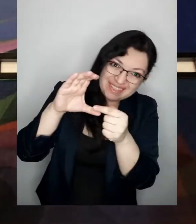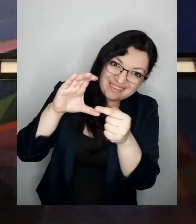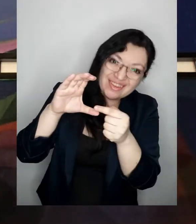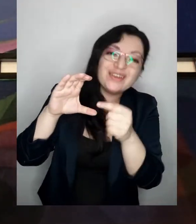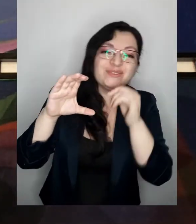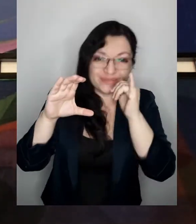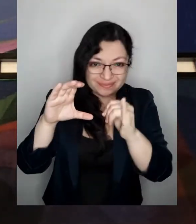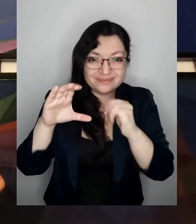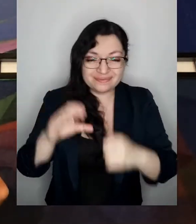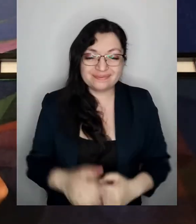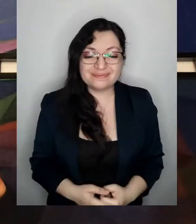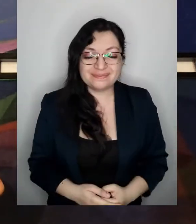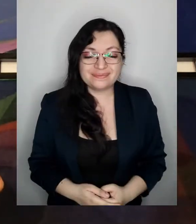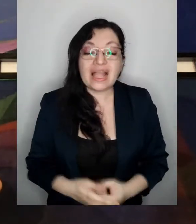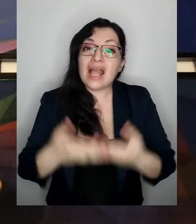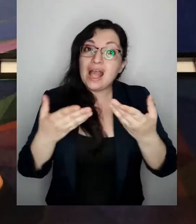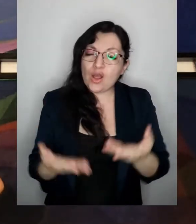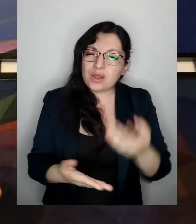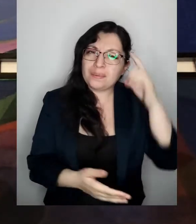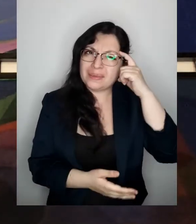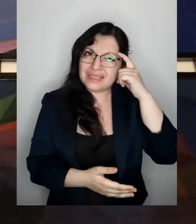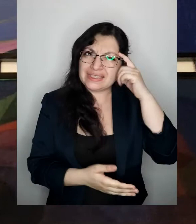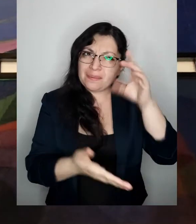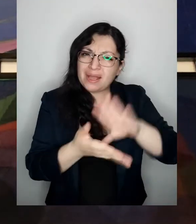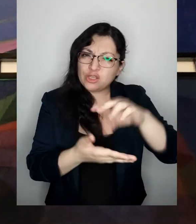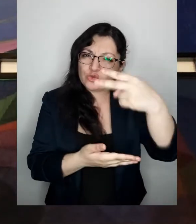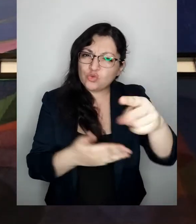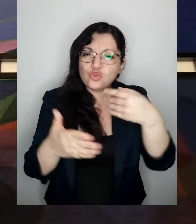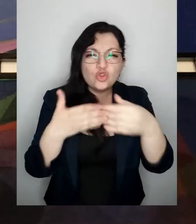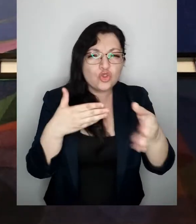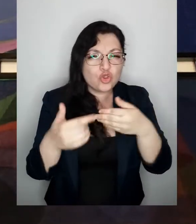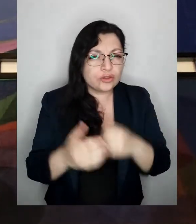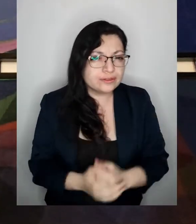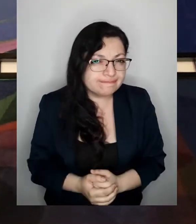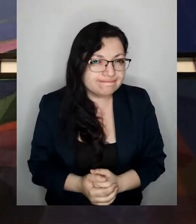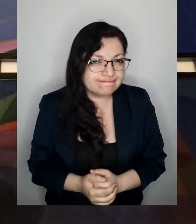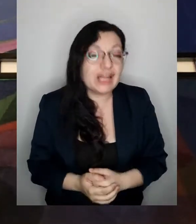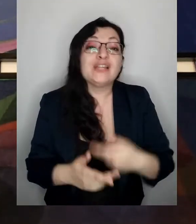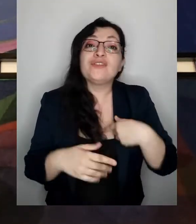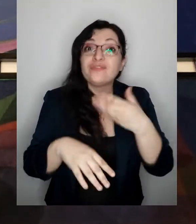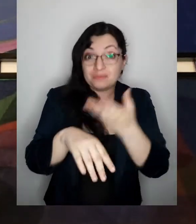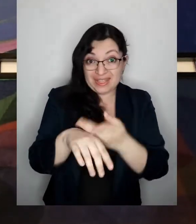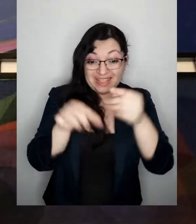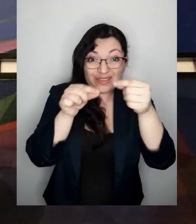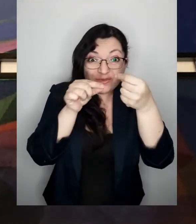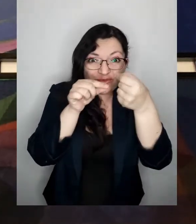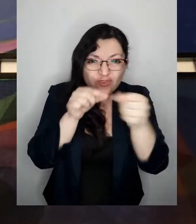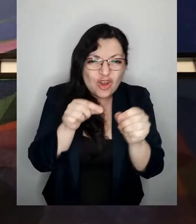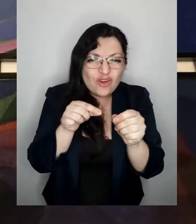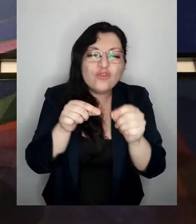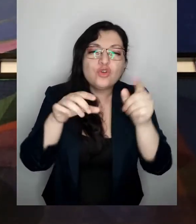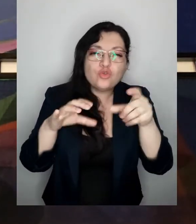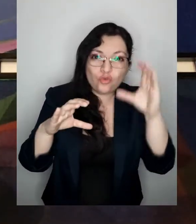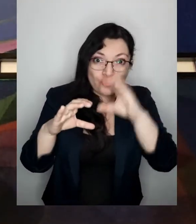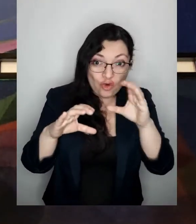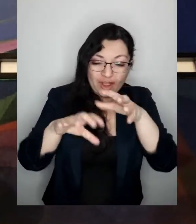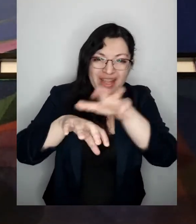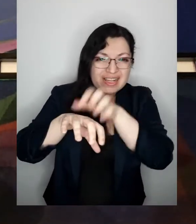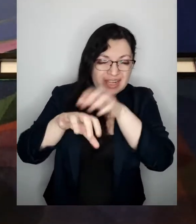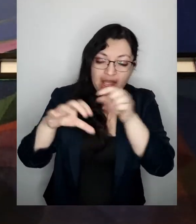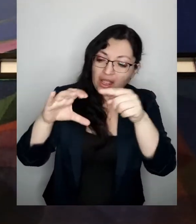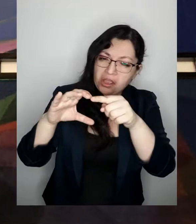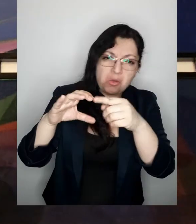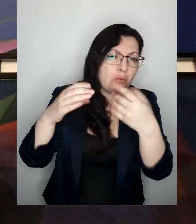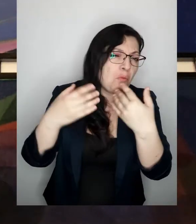naranja ¿sí? piensa en qué hemisferio está tu país y te voy a pedir que con el fosforito ubiques un punto